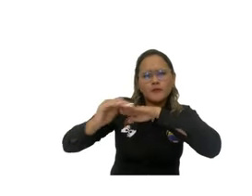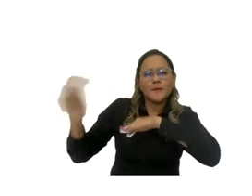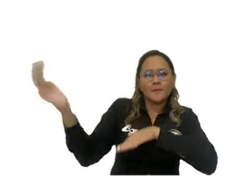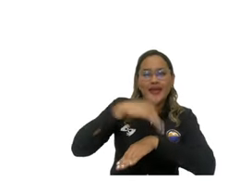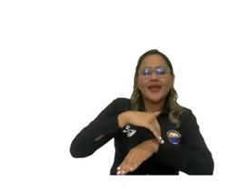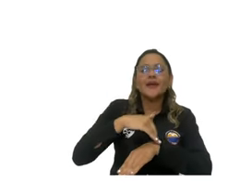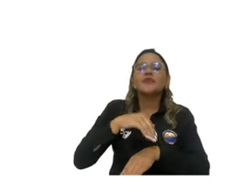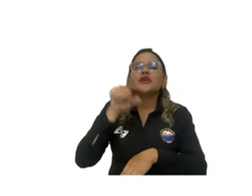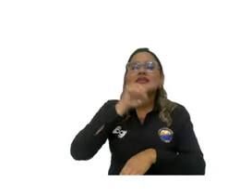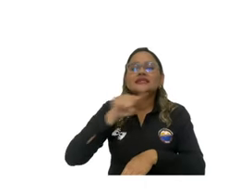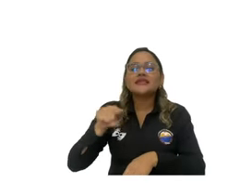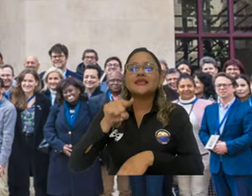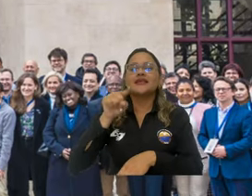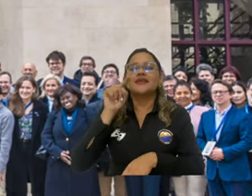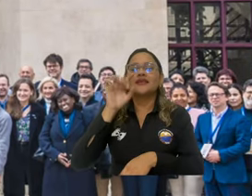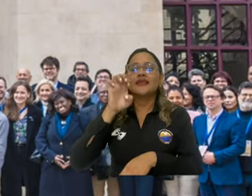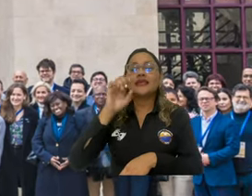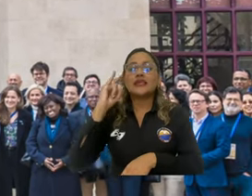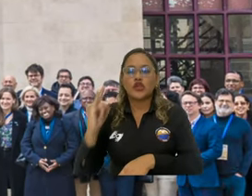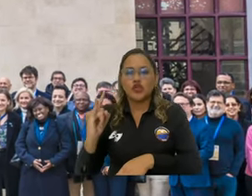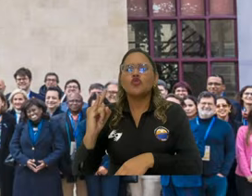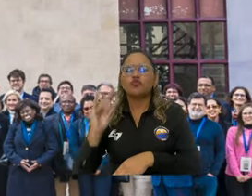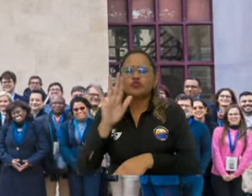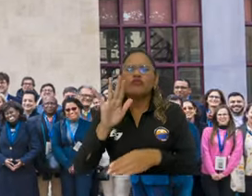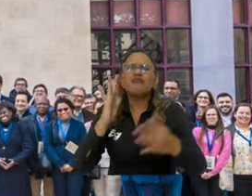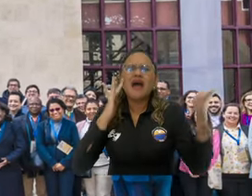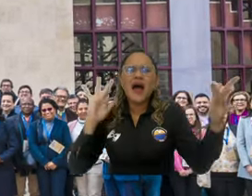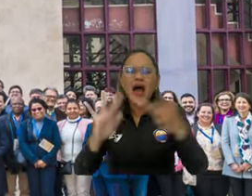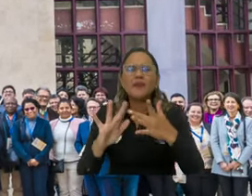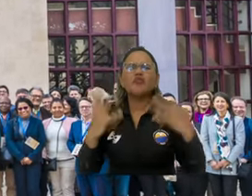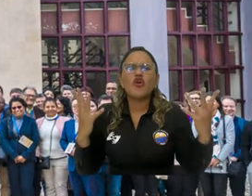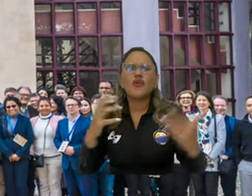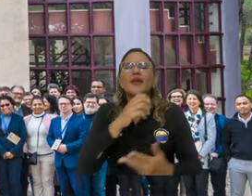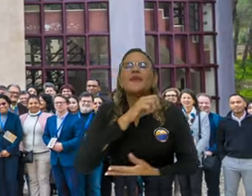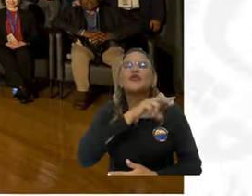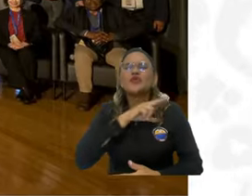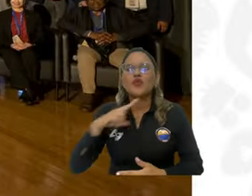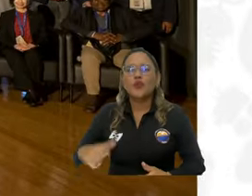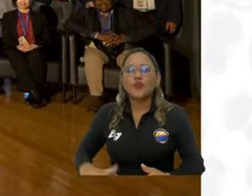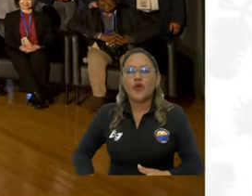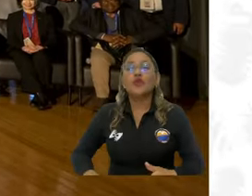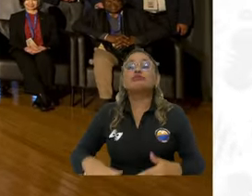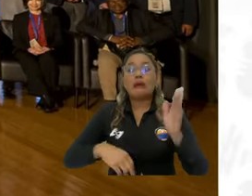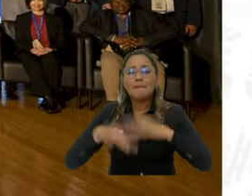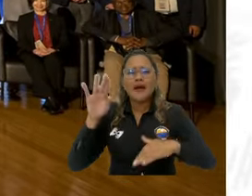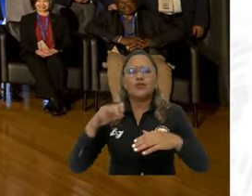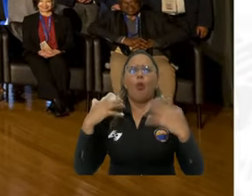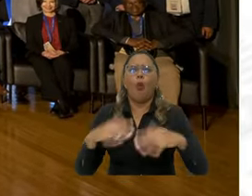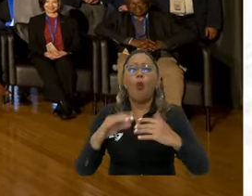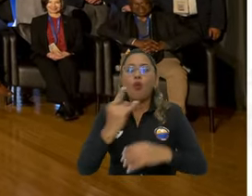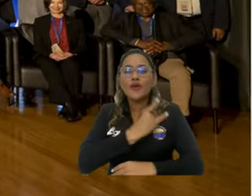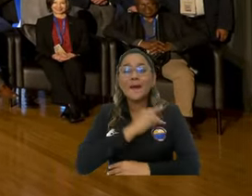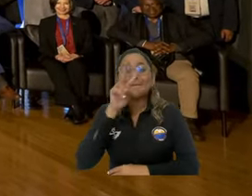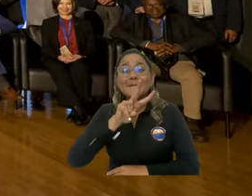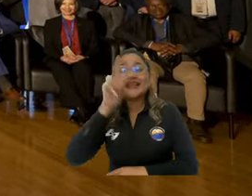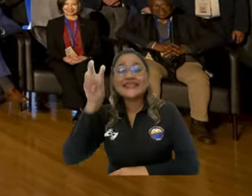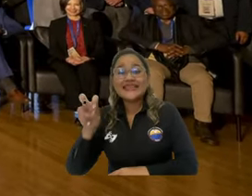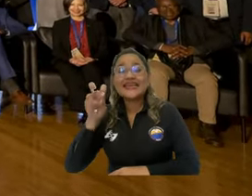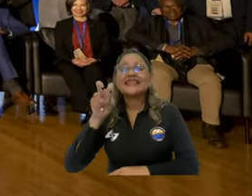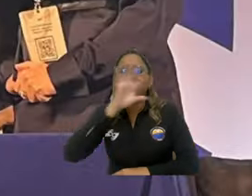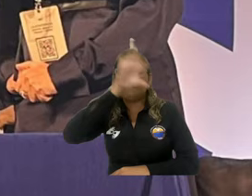invitadas al CEU Congress, que tuvo lugar en Faro, Portugal, y donde 32 universidades de 27 países